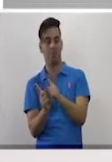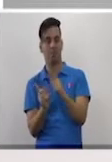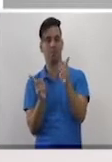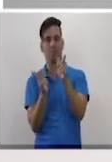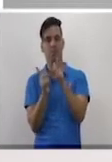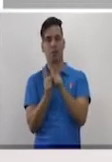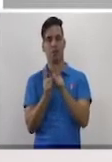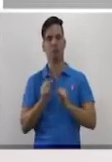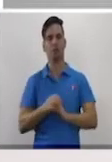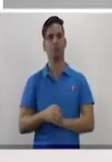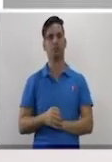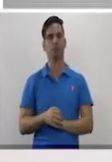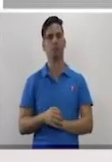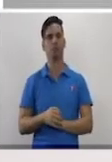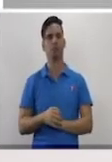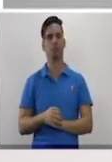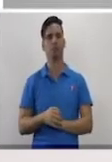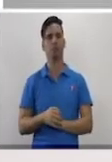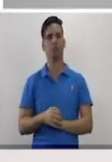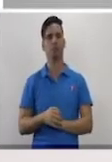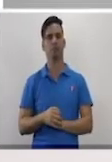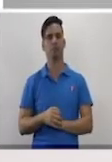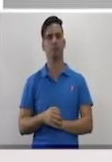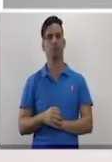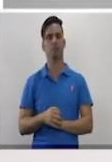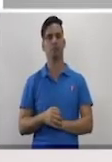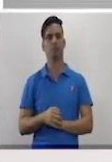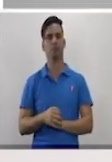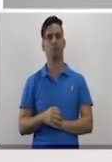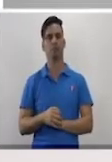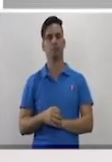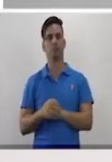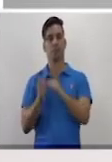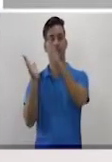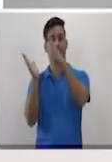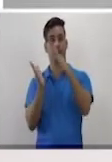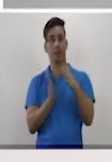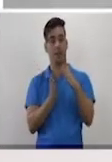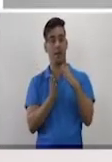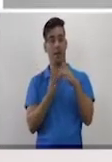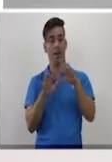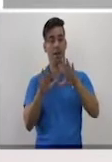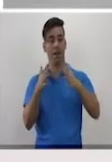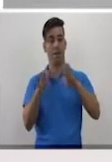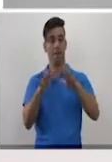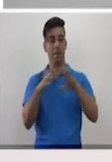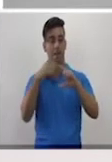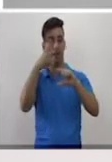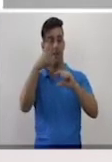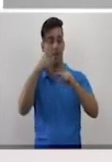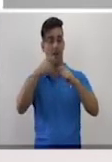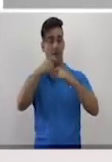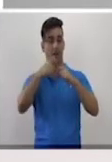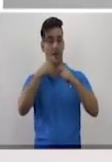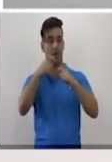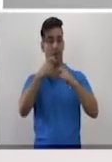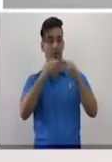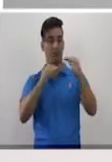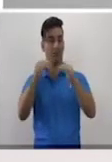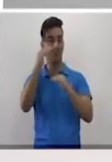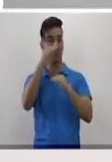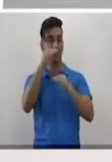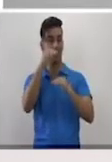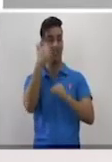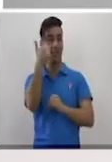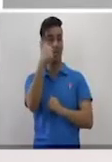Y la amplitud del mediano excede en 10 a la del menor. Quiere decir que todas las amplitudes